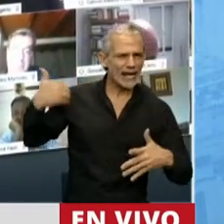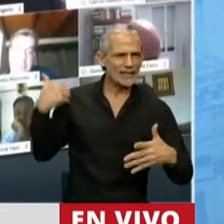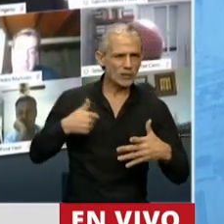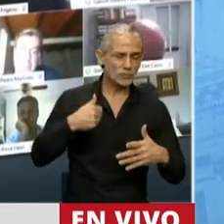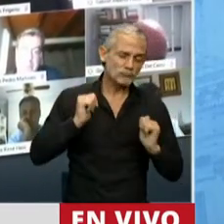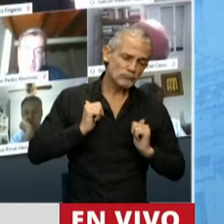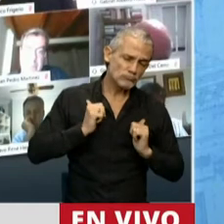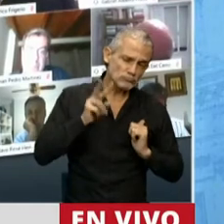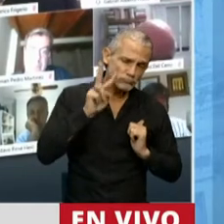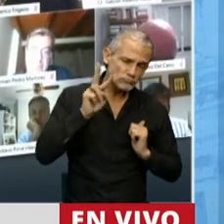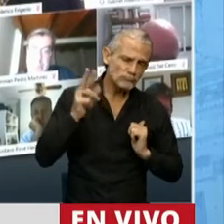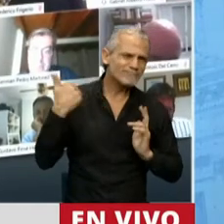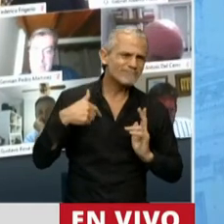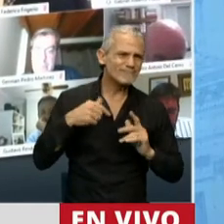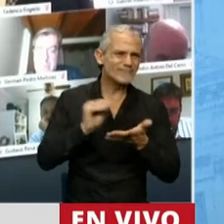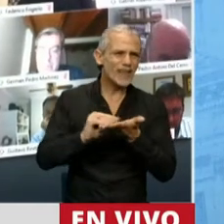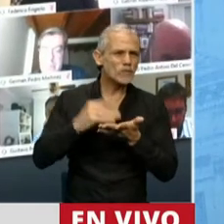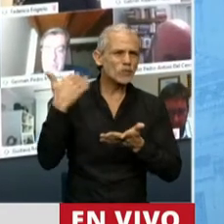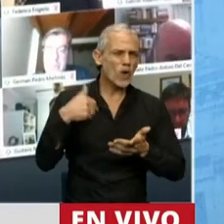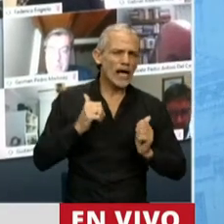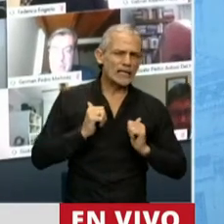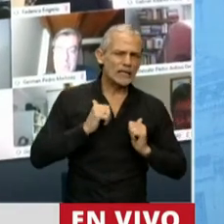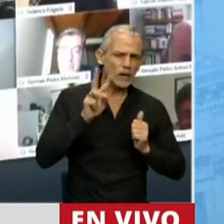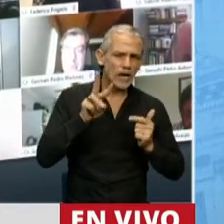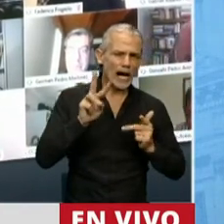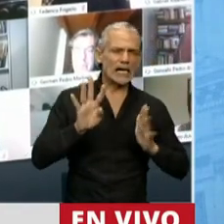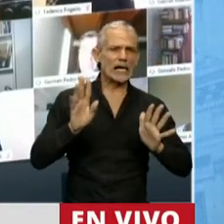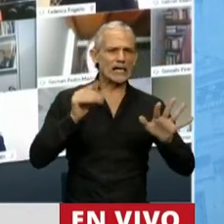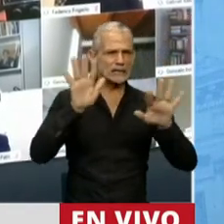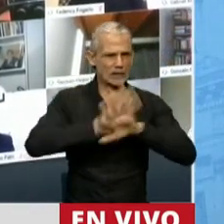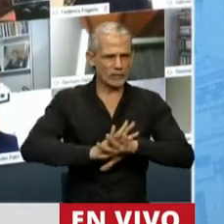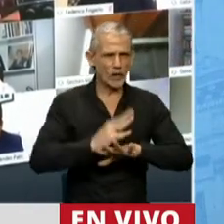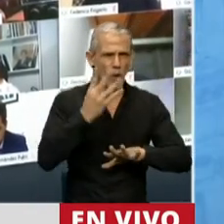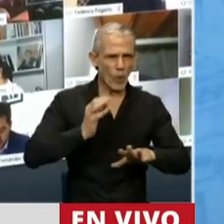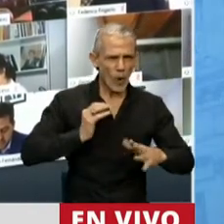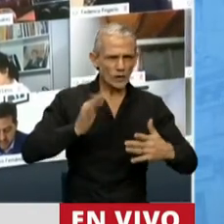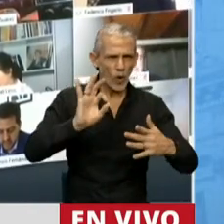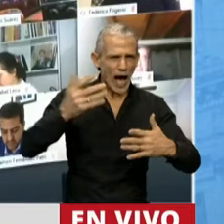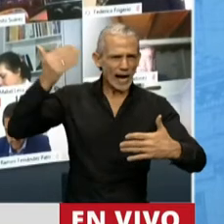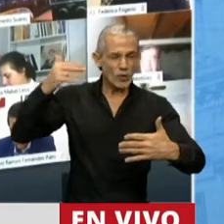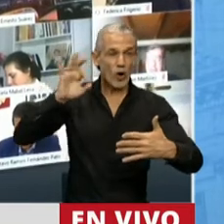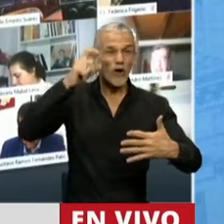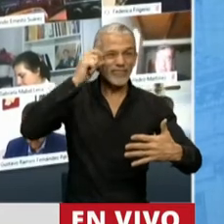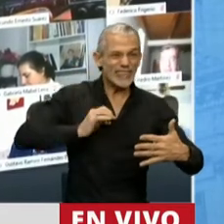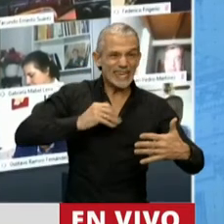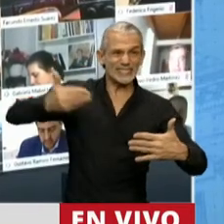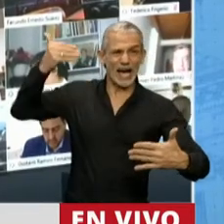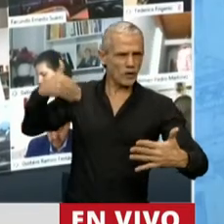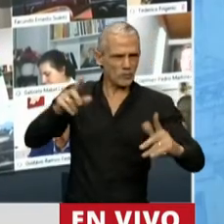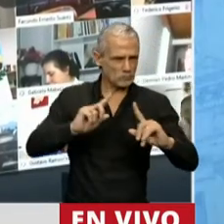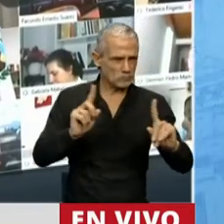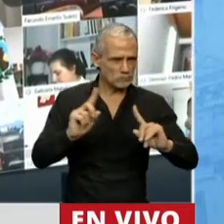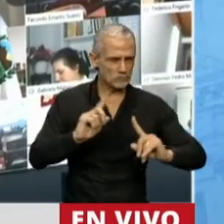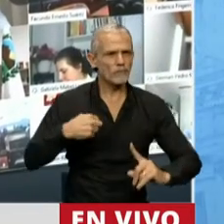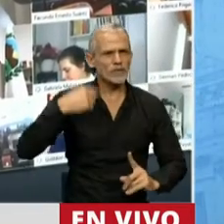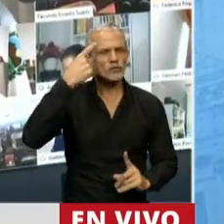que estaban hablando creo que cometeríamos un enorme error, presidente, si nos circunscribimos a cuatro años o diez años de la historia. Yo pensaba, uno,